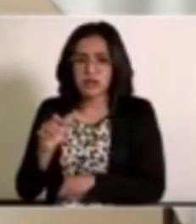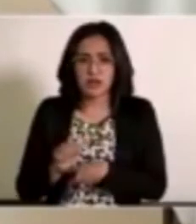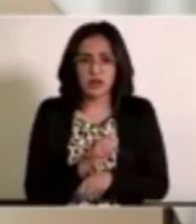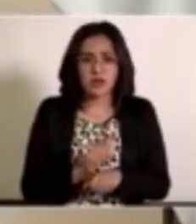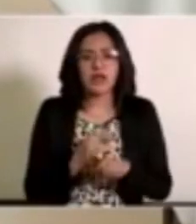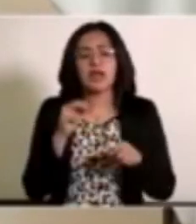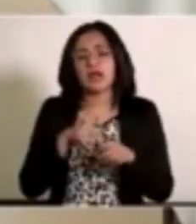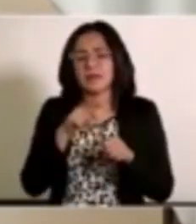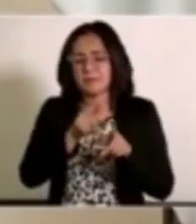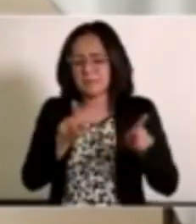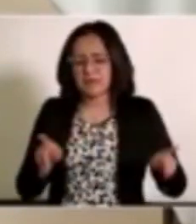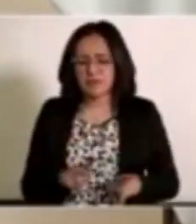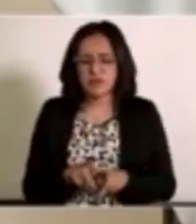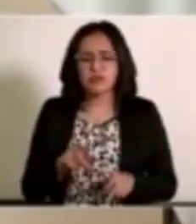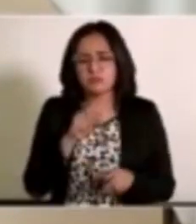patios del C5